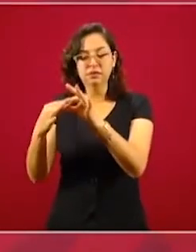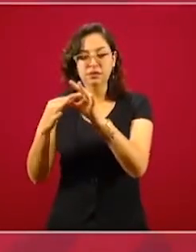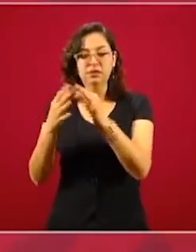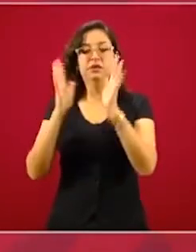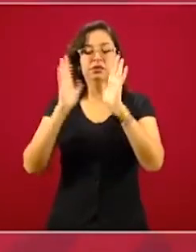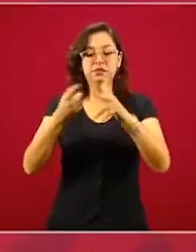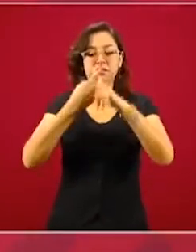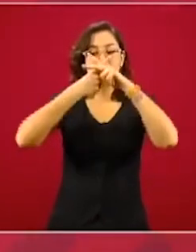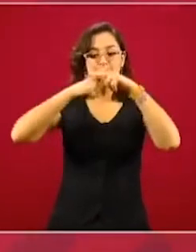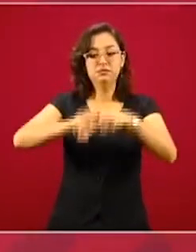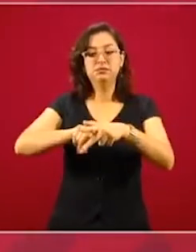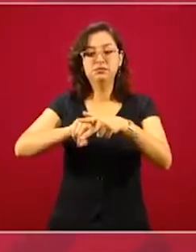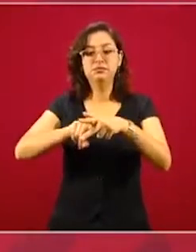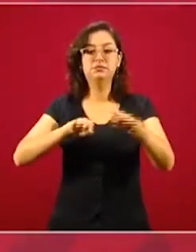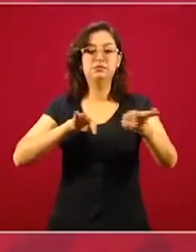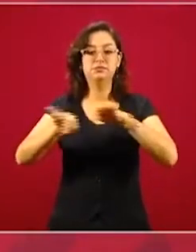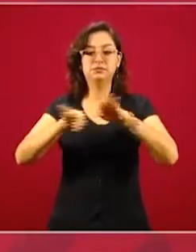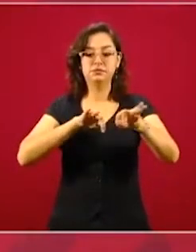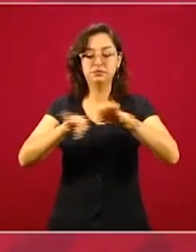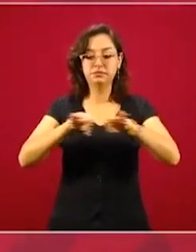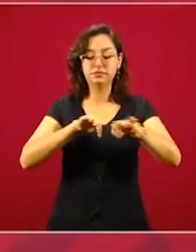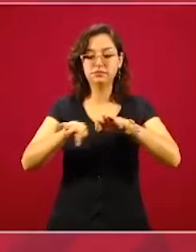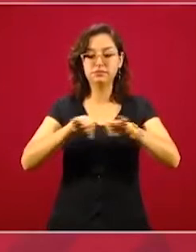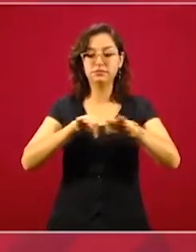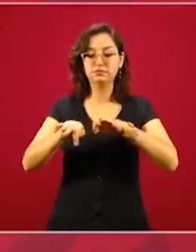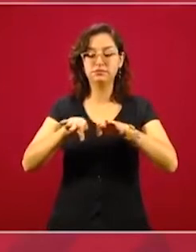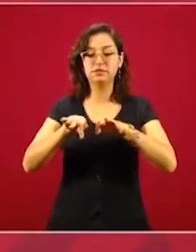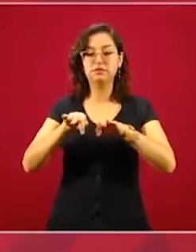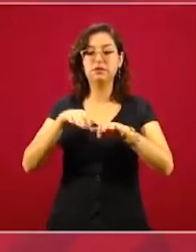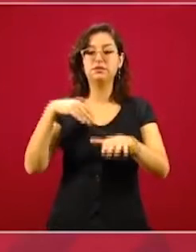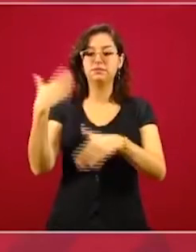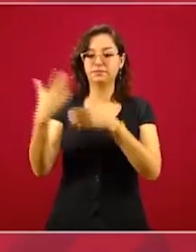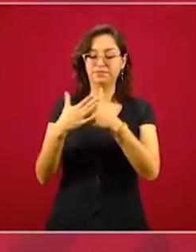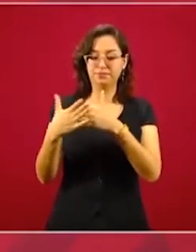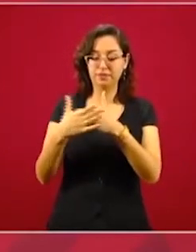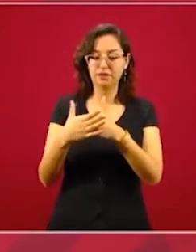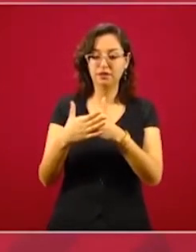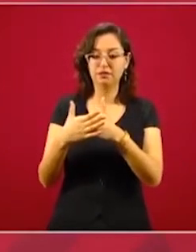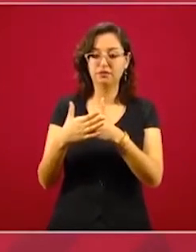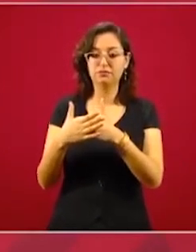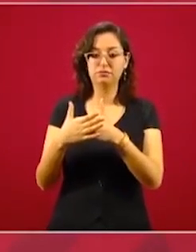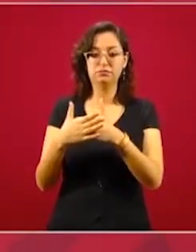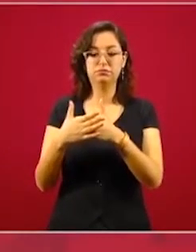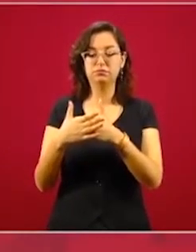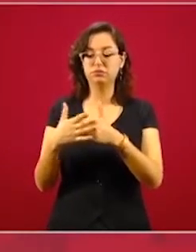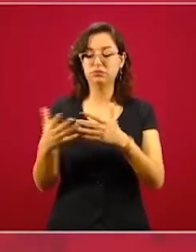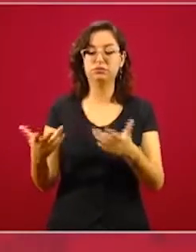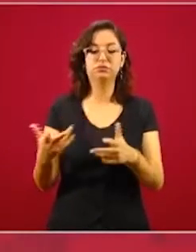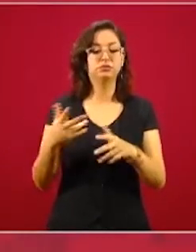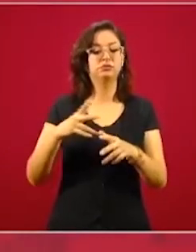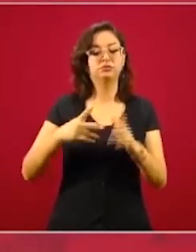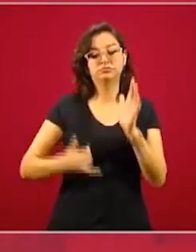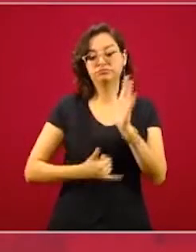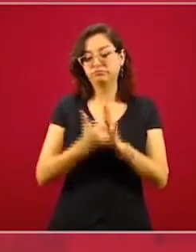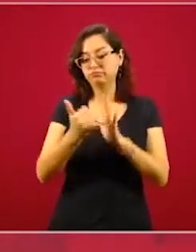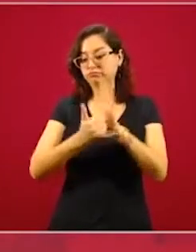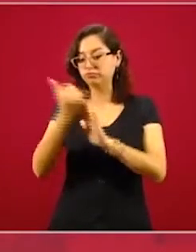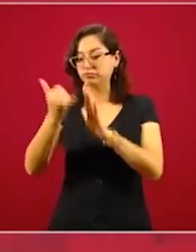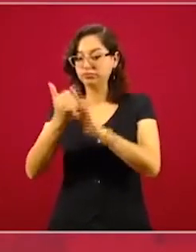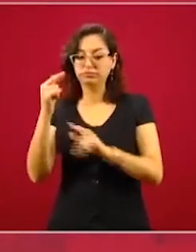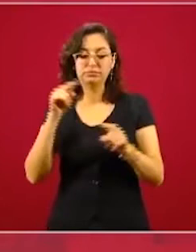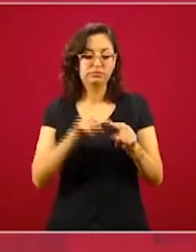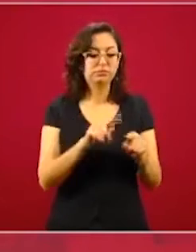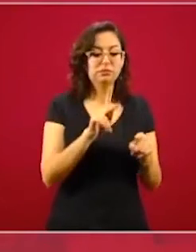cuando se construya, se termine esta obra, desde